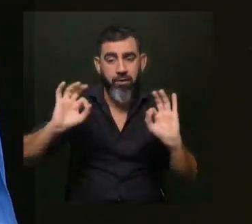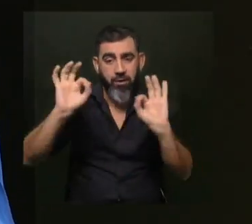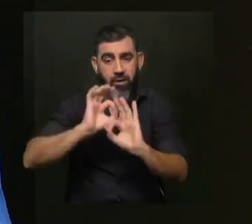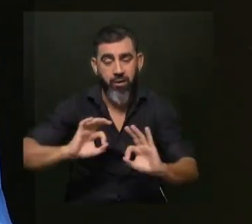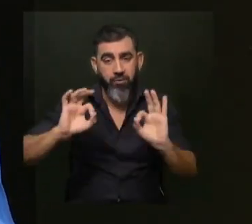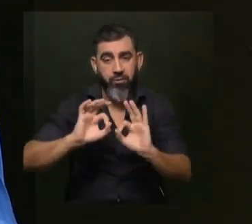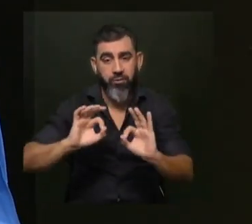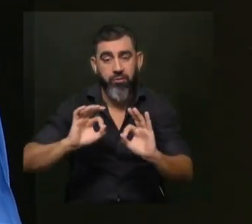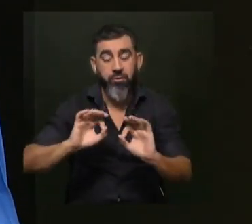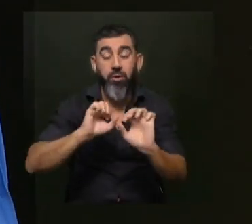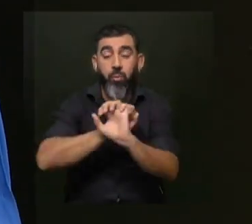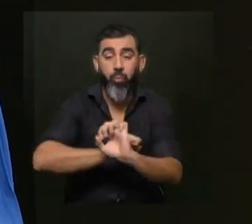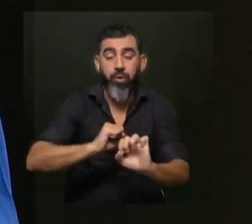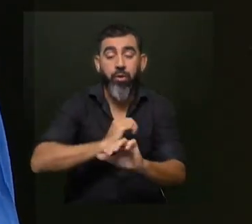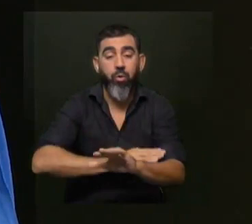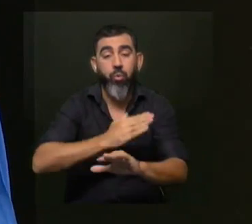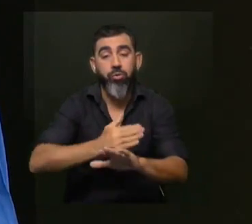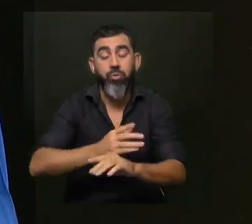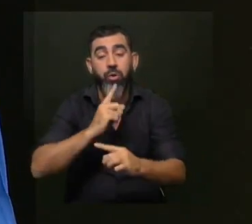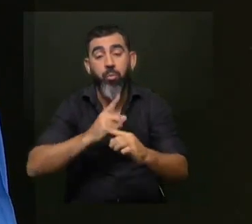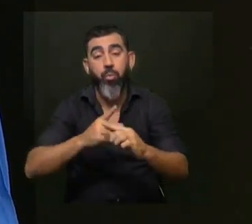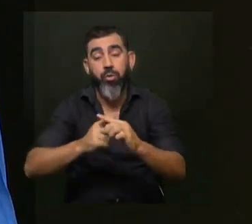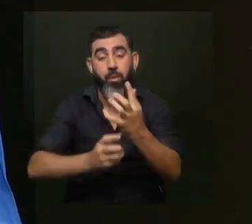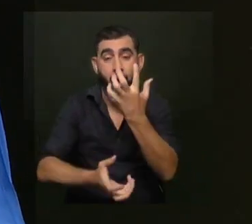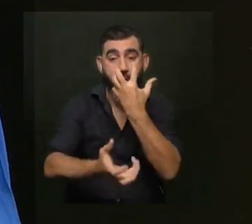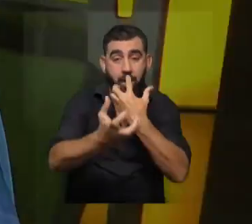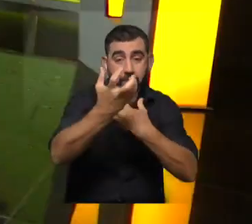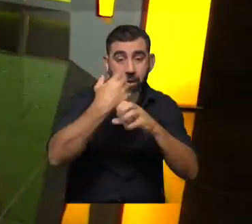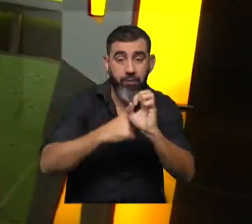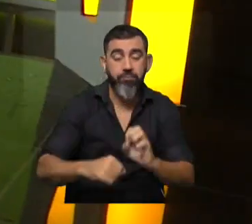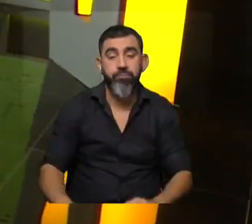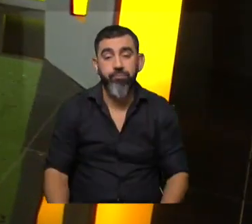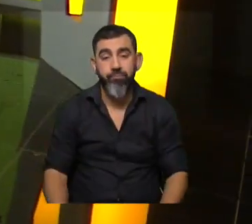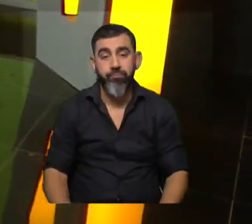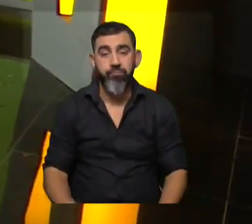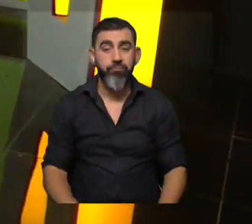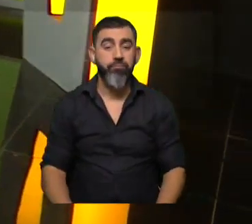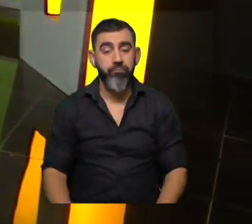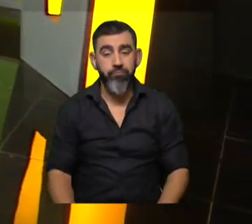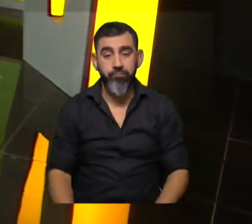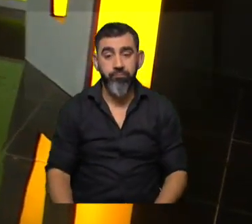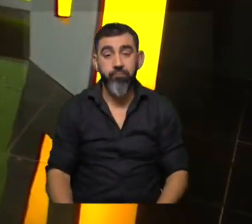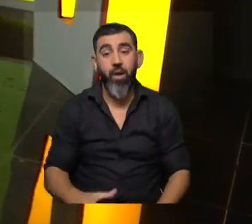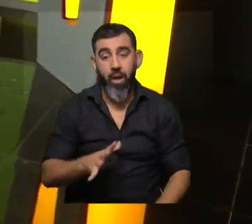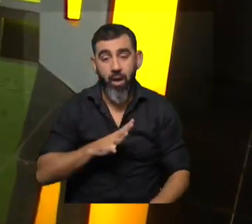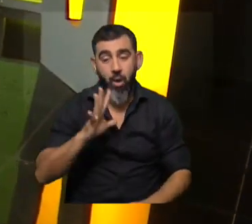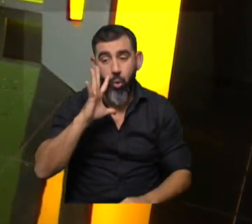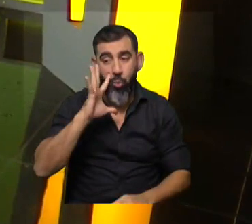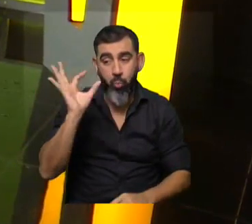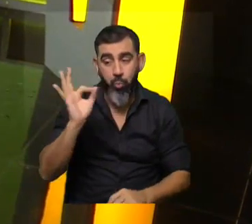ser los posibles efectos del cannabis en animales y bueno, justamente eso abrió una ventana de oportunidad.